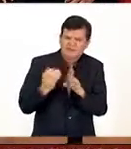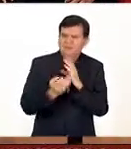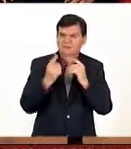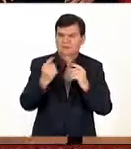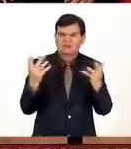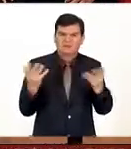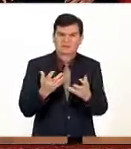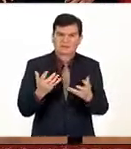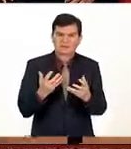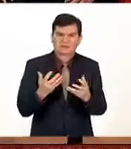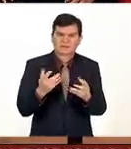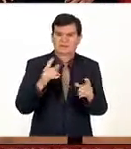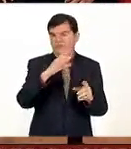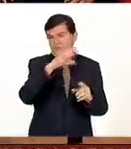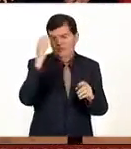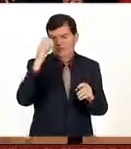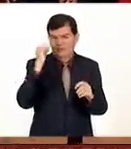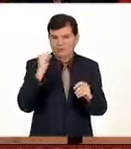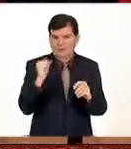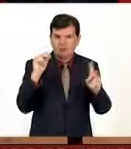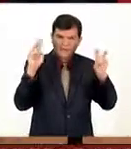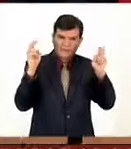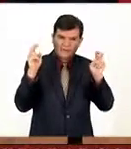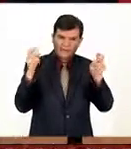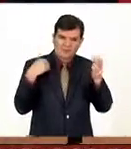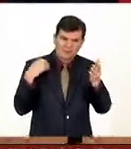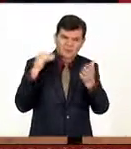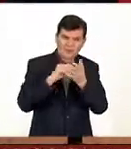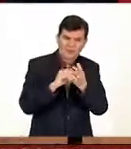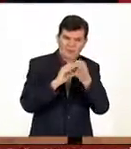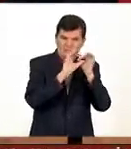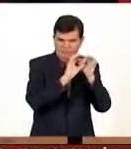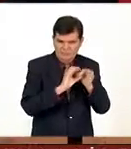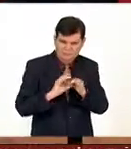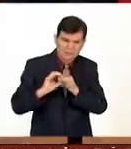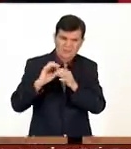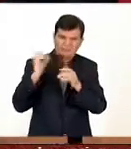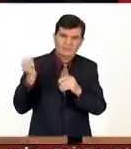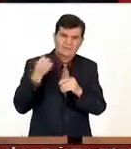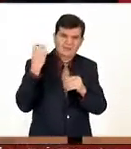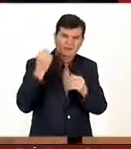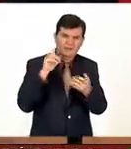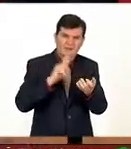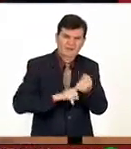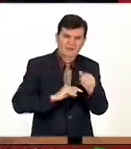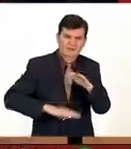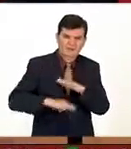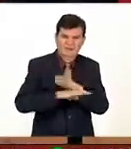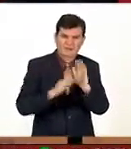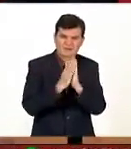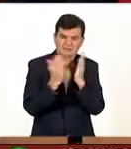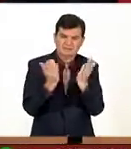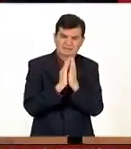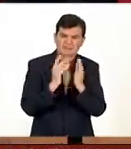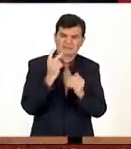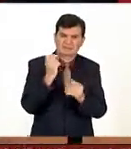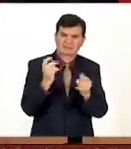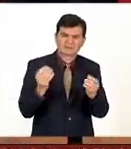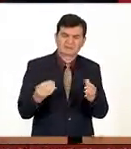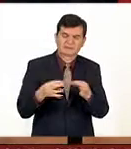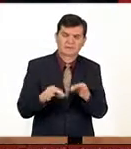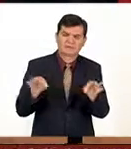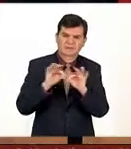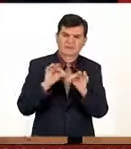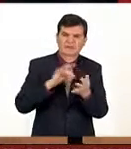tanto el hacer buenas fotos entre comillas sino articular un discurso en una plataforma del libro no ahí está la clave